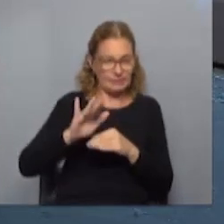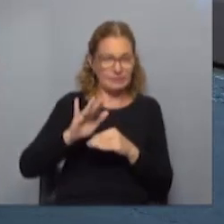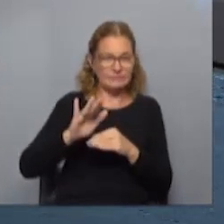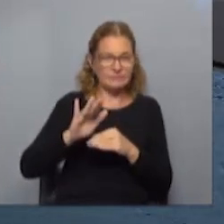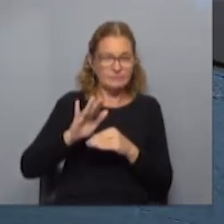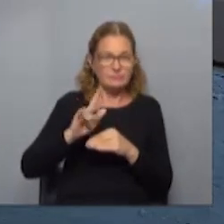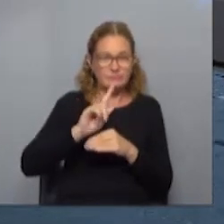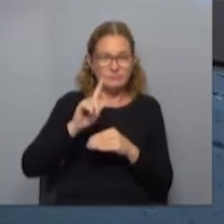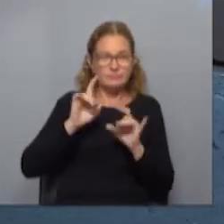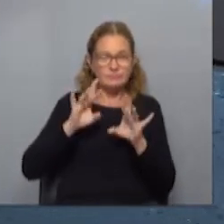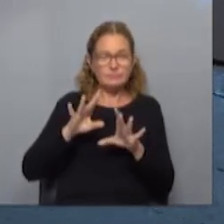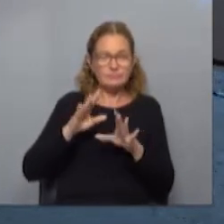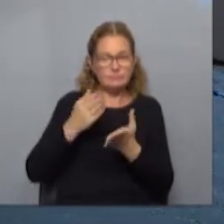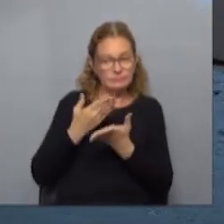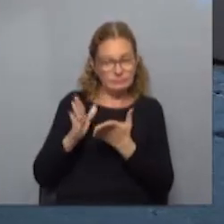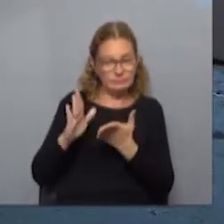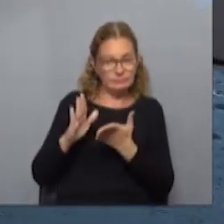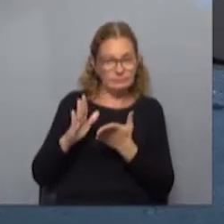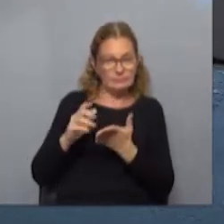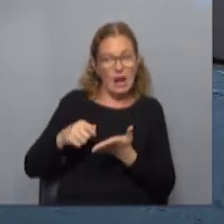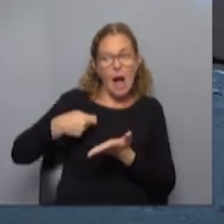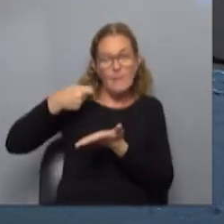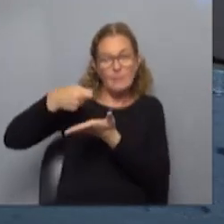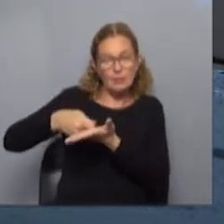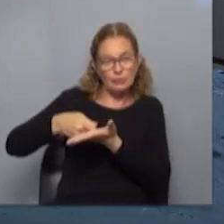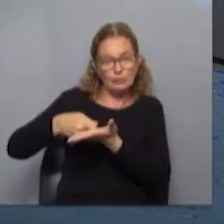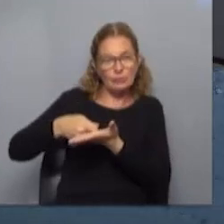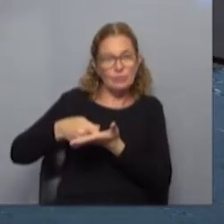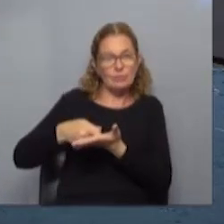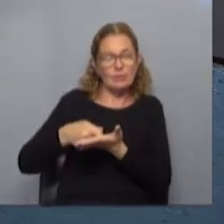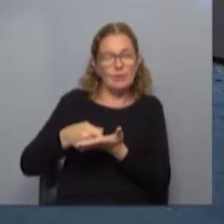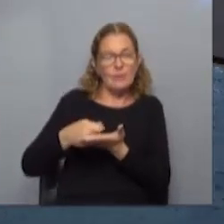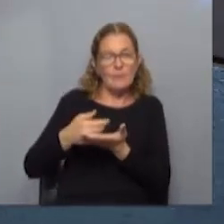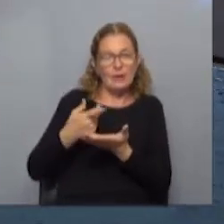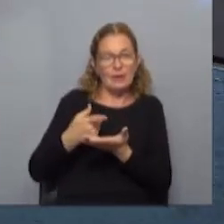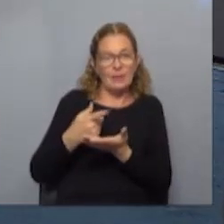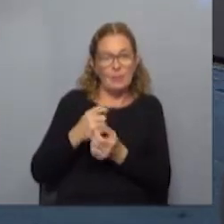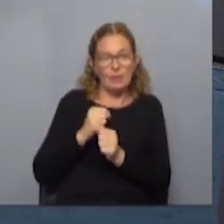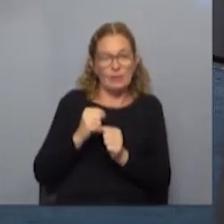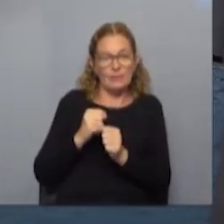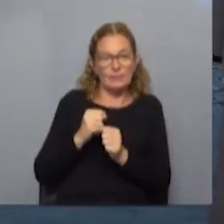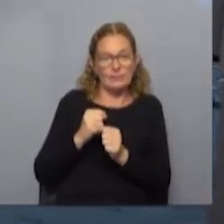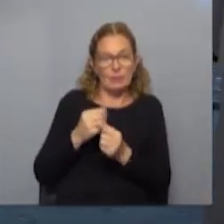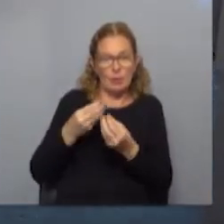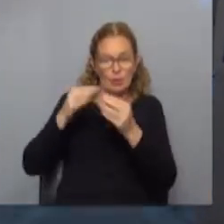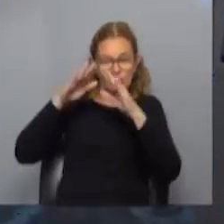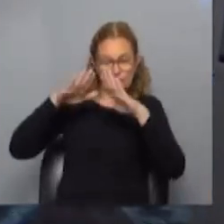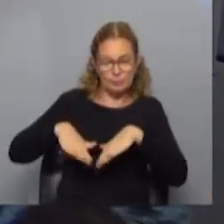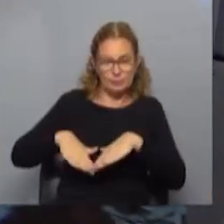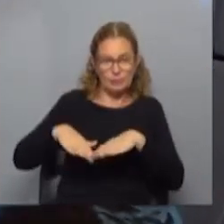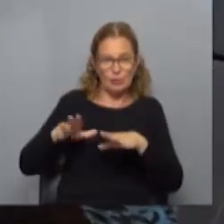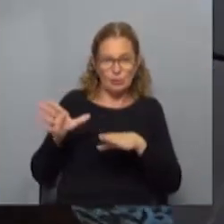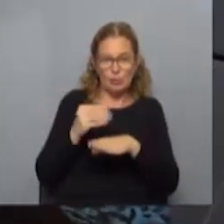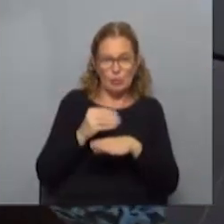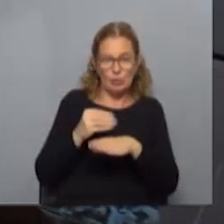de no solo el tema de exoneraciones, subsidios o subvencionar para que no se nos cayera todo el